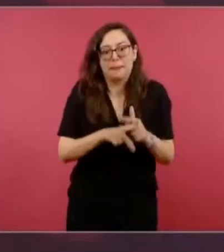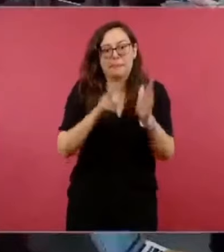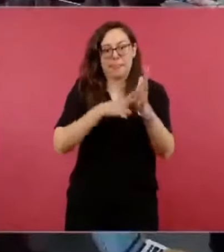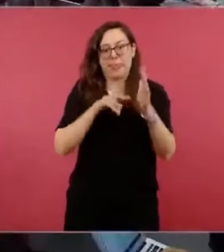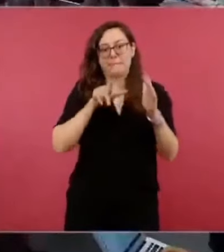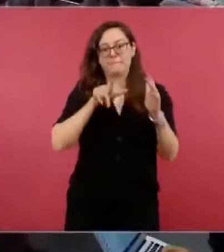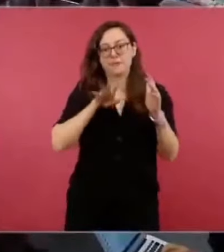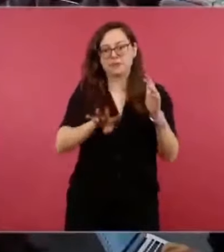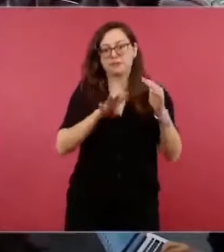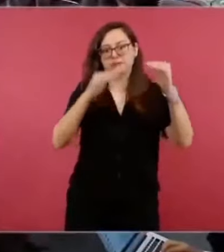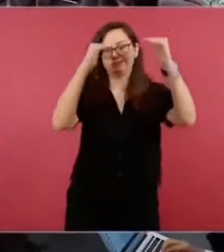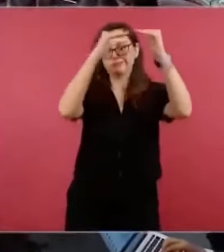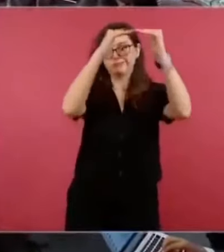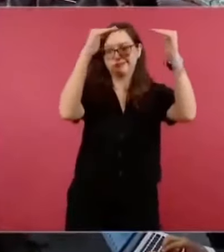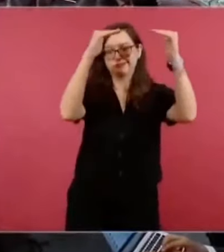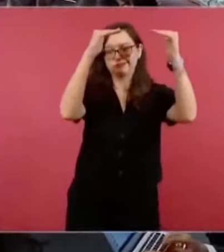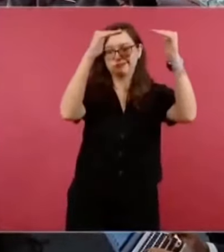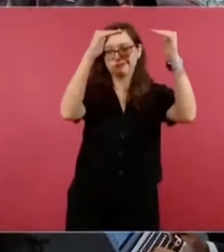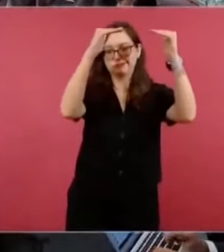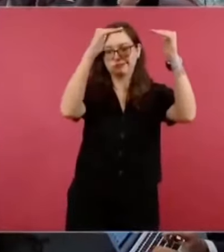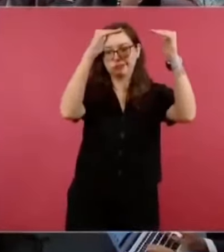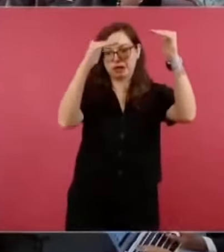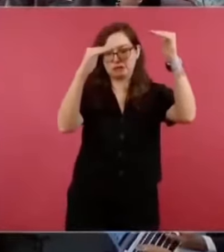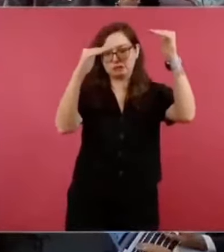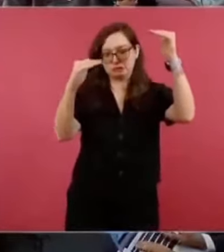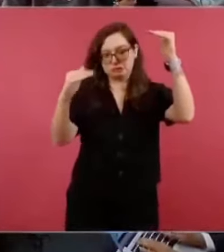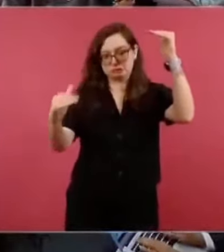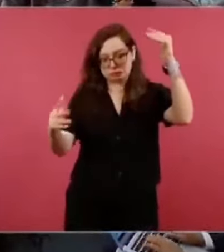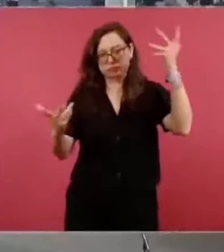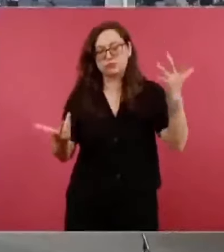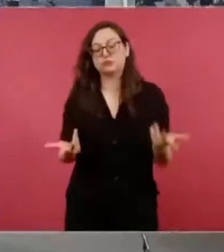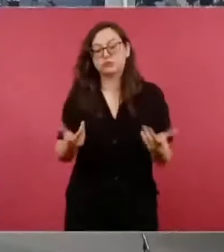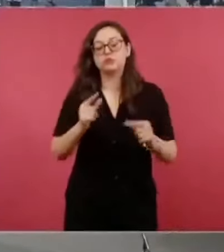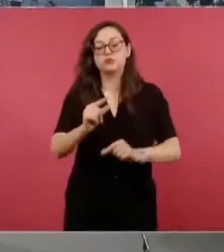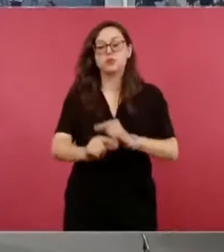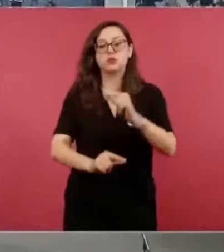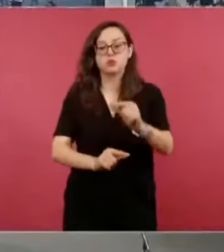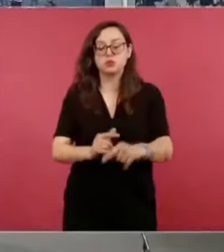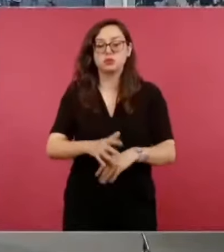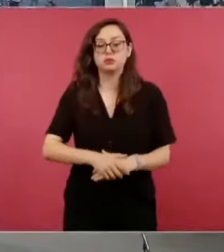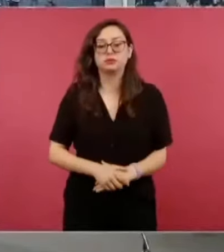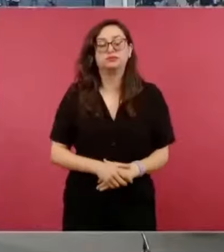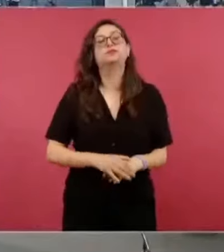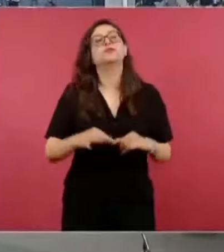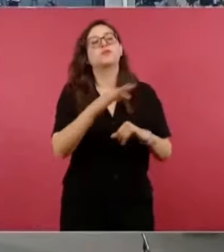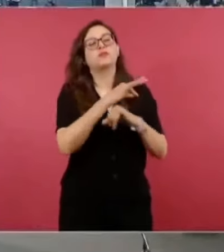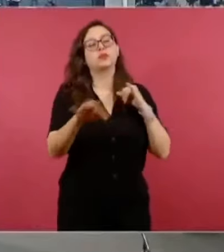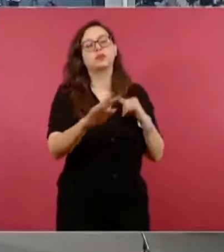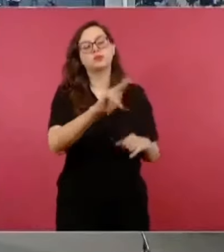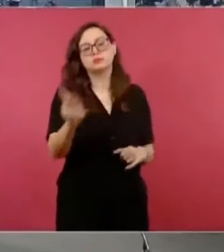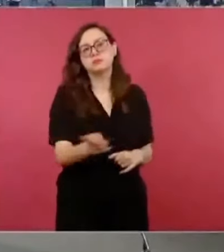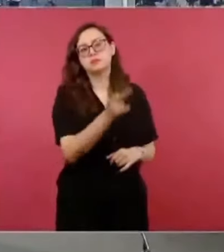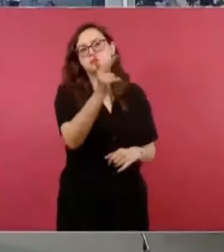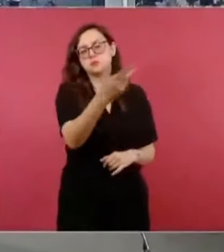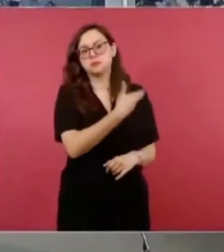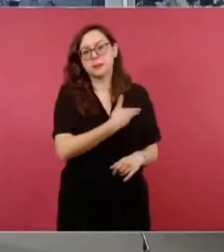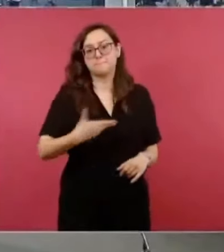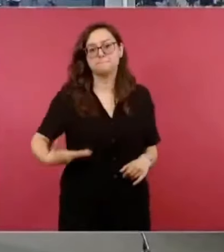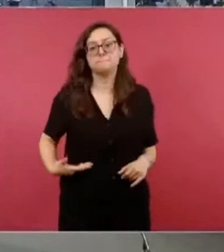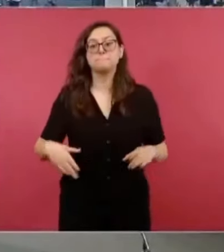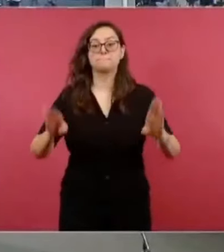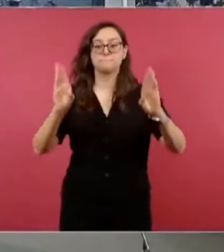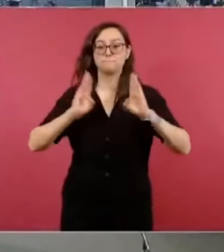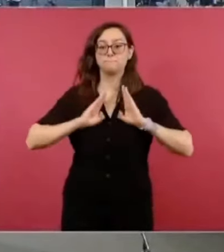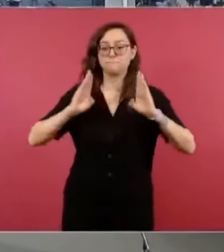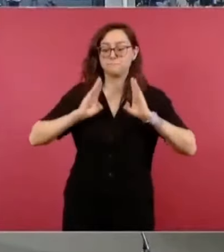Última pregunta. Todas estas tareas que usted ha platicado que se le transfirieron a los militares, sobre todo en términos de desarrollo